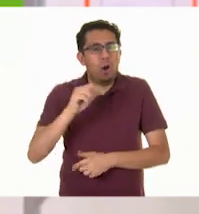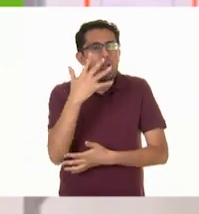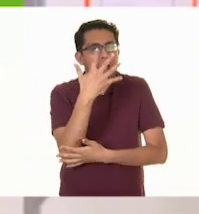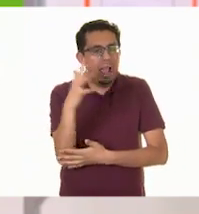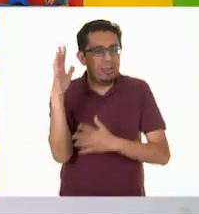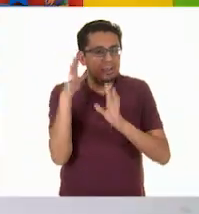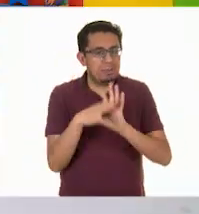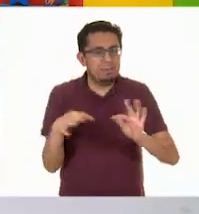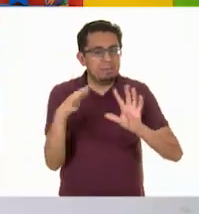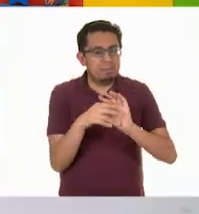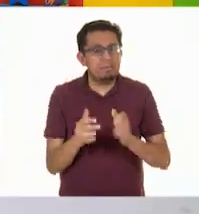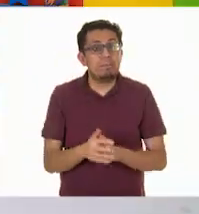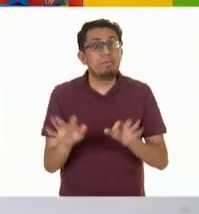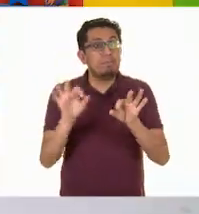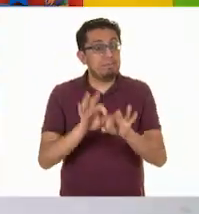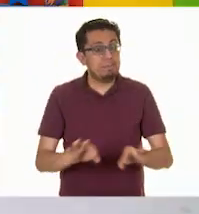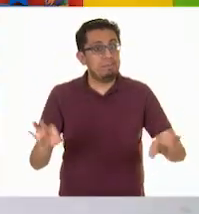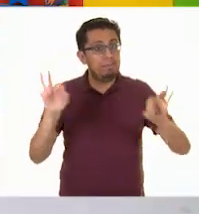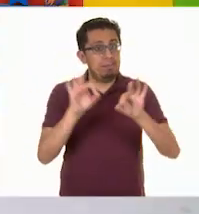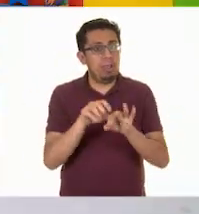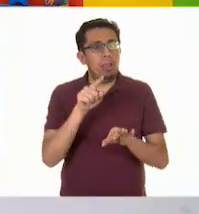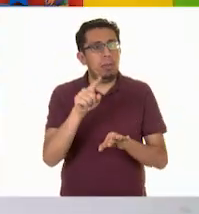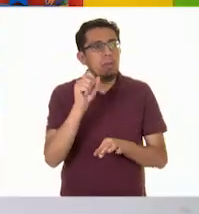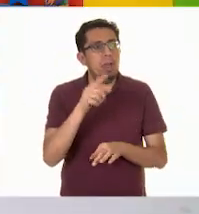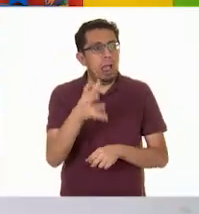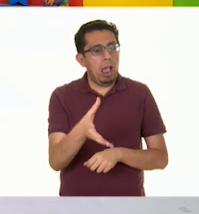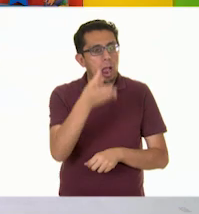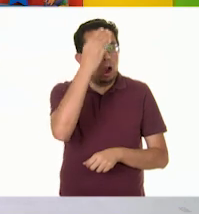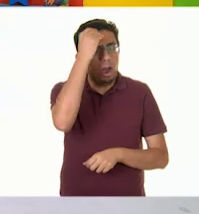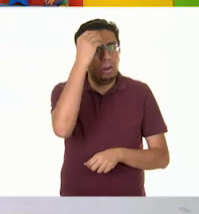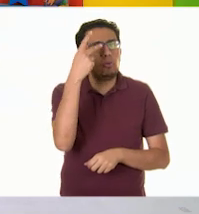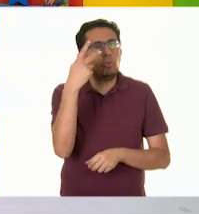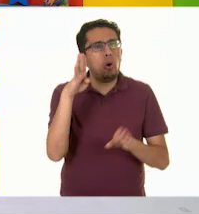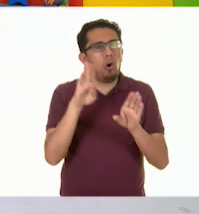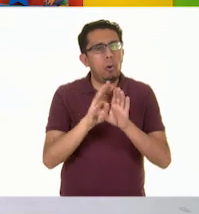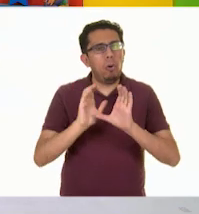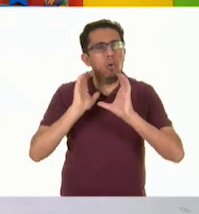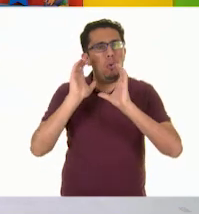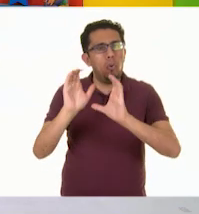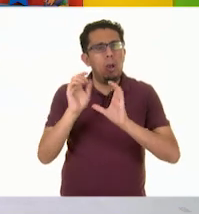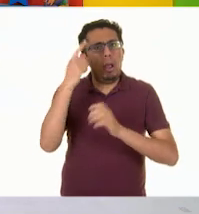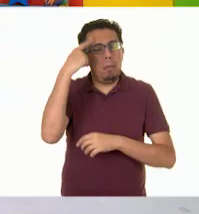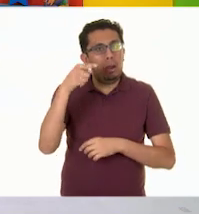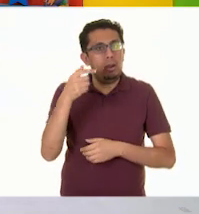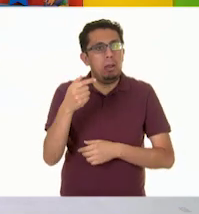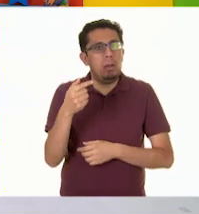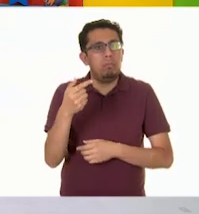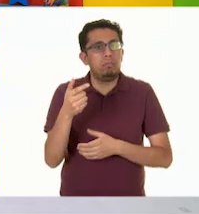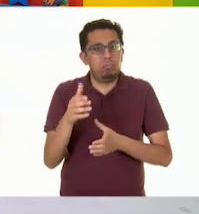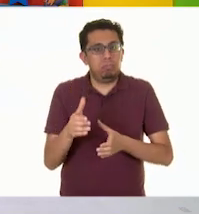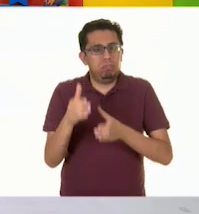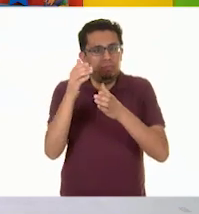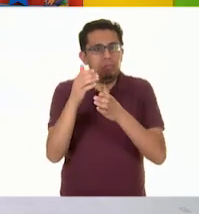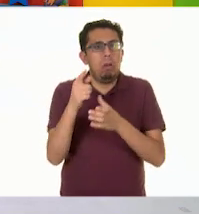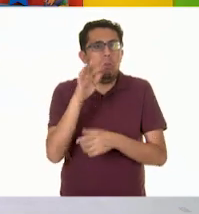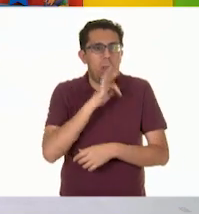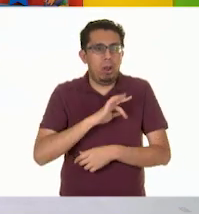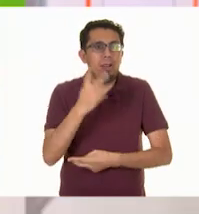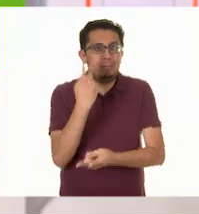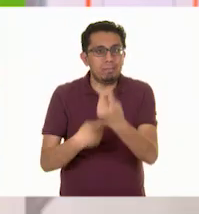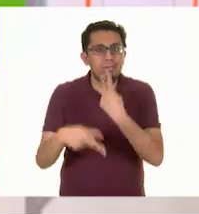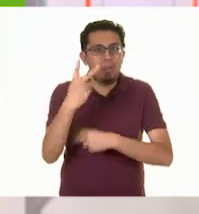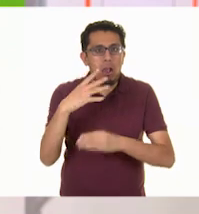día de hoy. Es importante que también aprendas acerca de sus cuidados para que estén sanos y puedan dar deliciosas frutas.